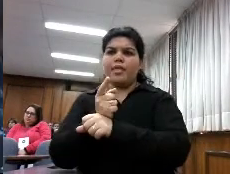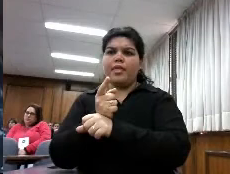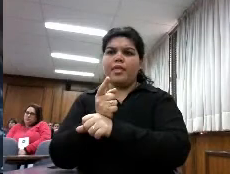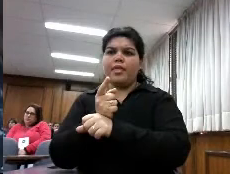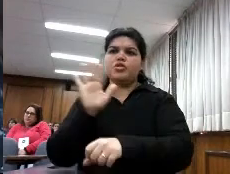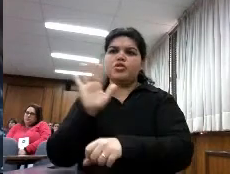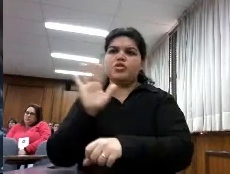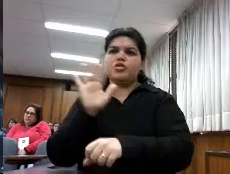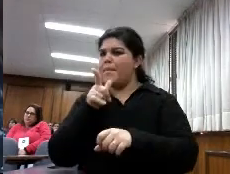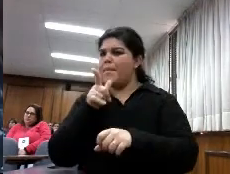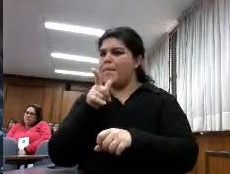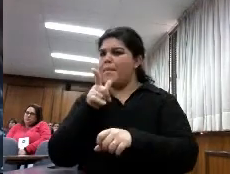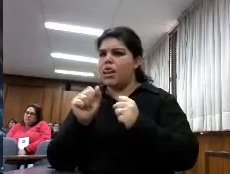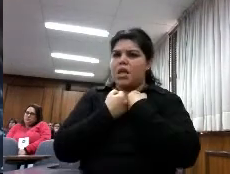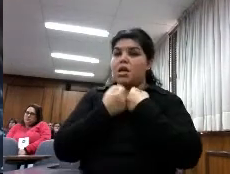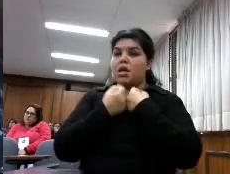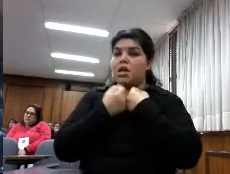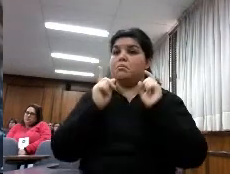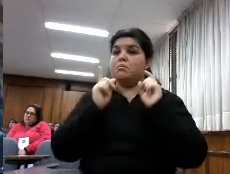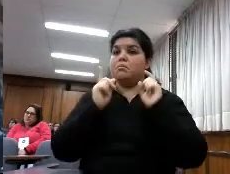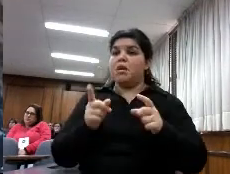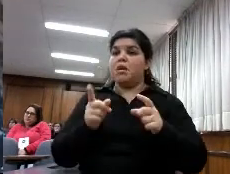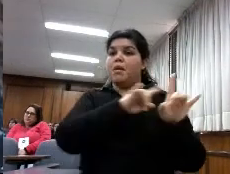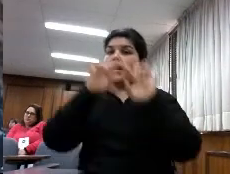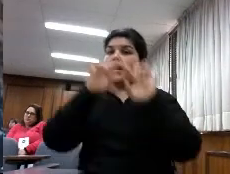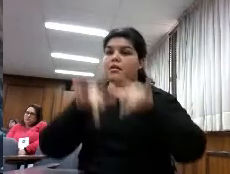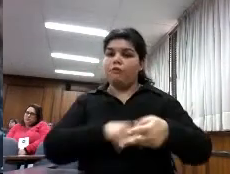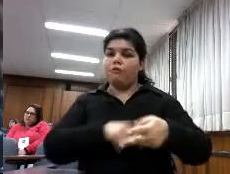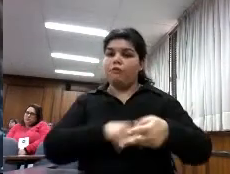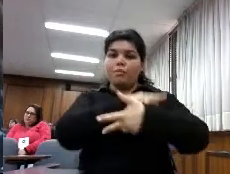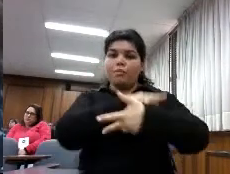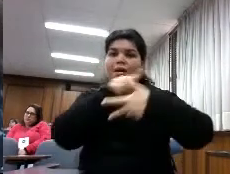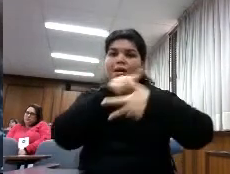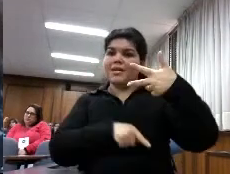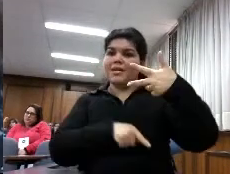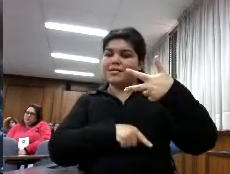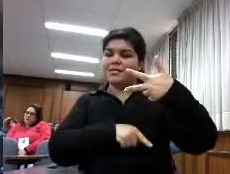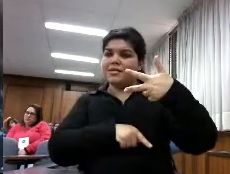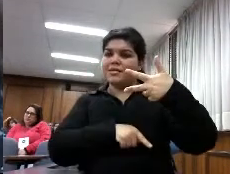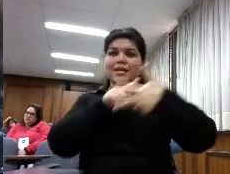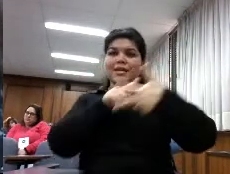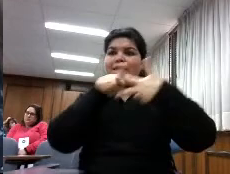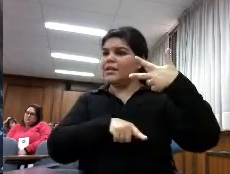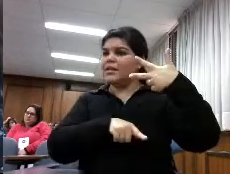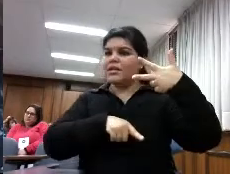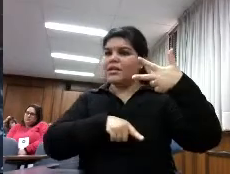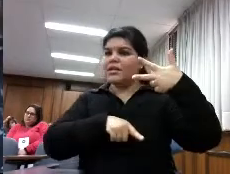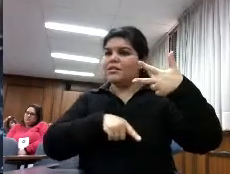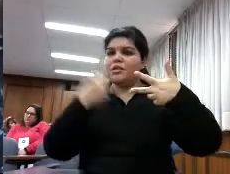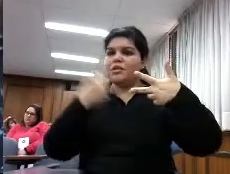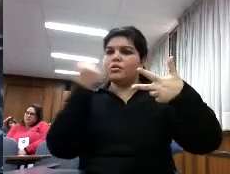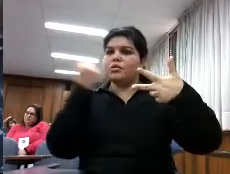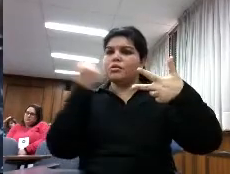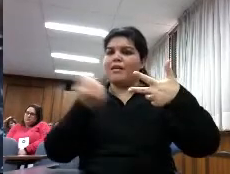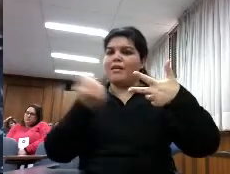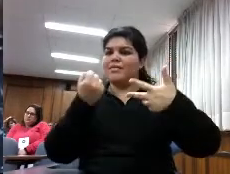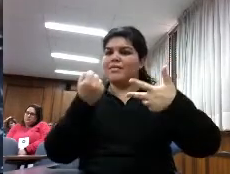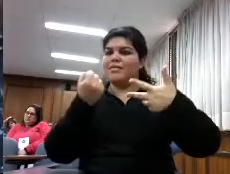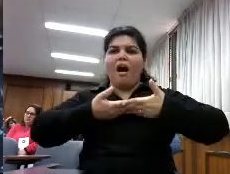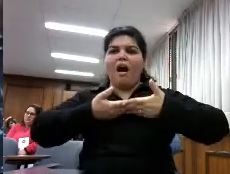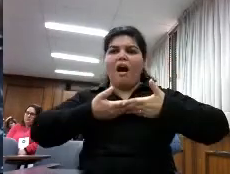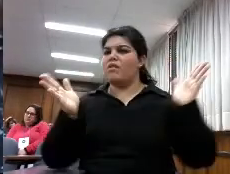plataformas las plataformas que operan en la región ahora mismo las tres son mucho más abiertas en ese sentido de lo que son las